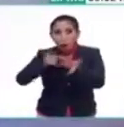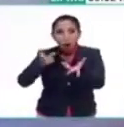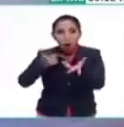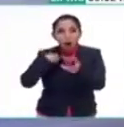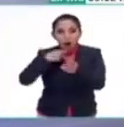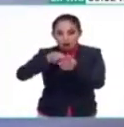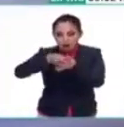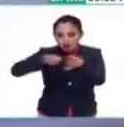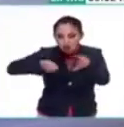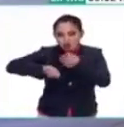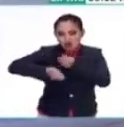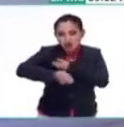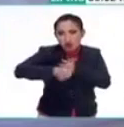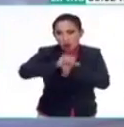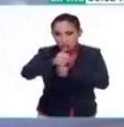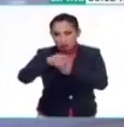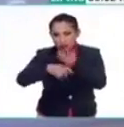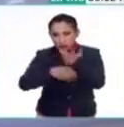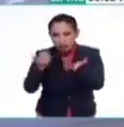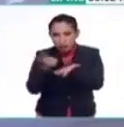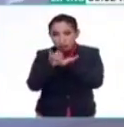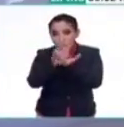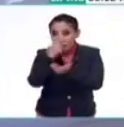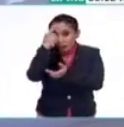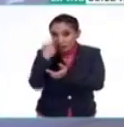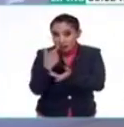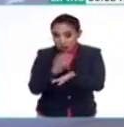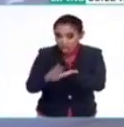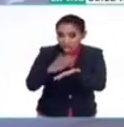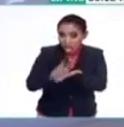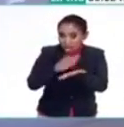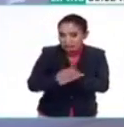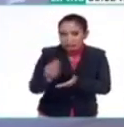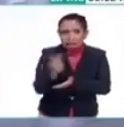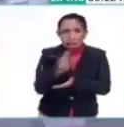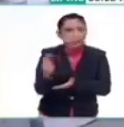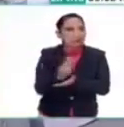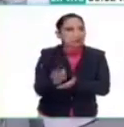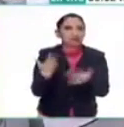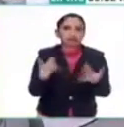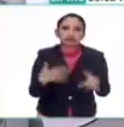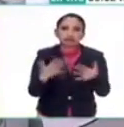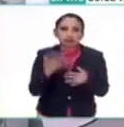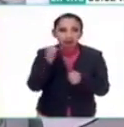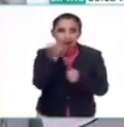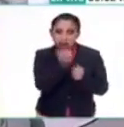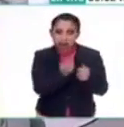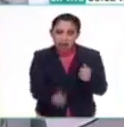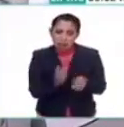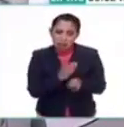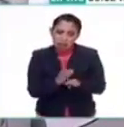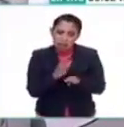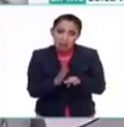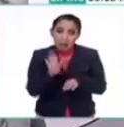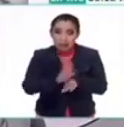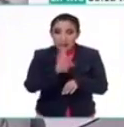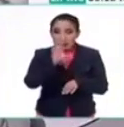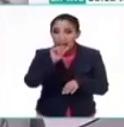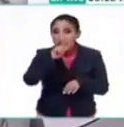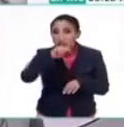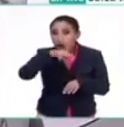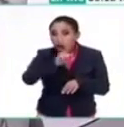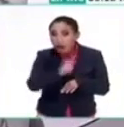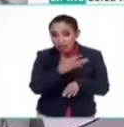navajas y otros utensilios, no es cosa fácil. Se requiere ciertas destrezas, y parece que Cantona,